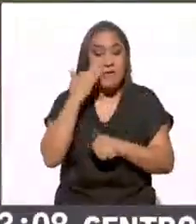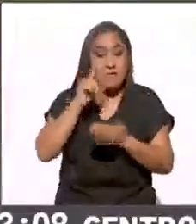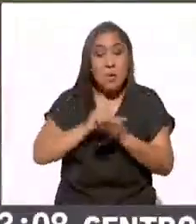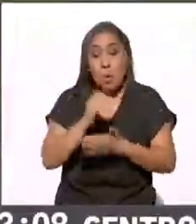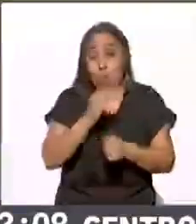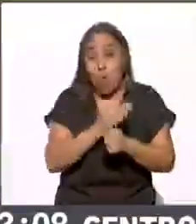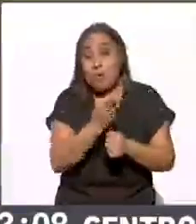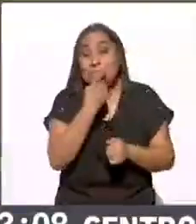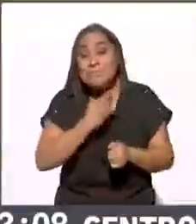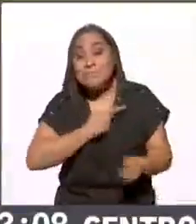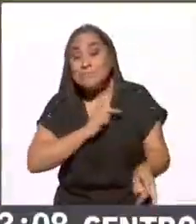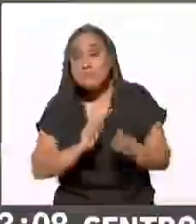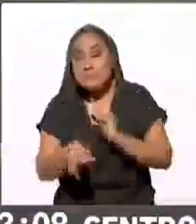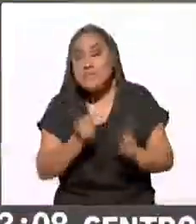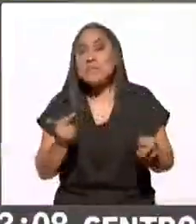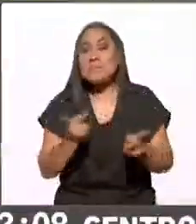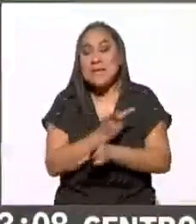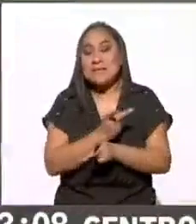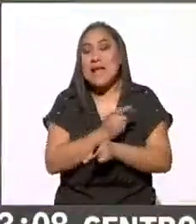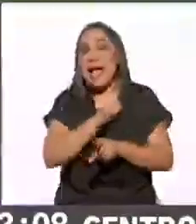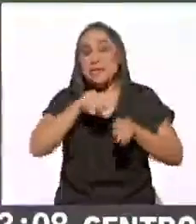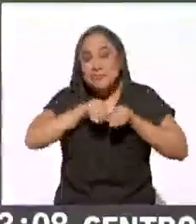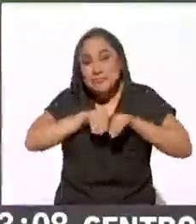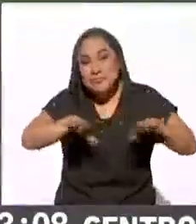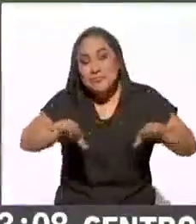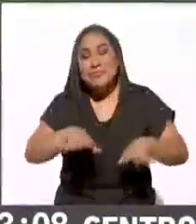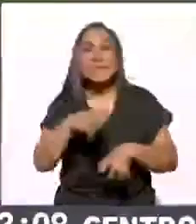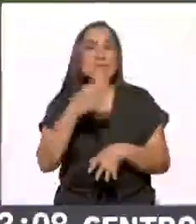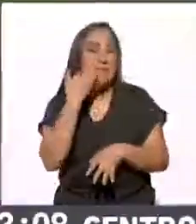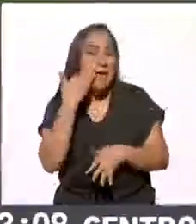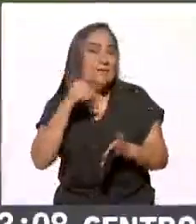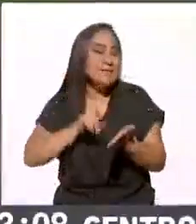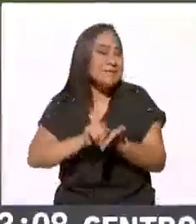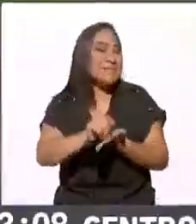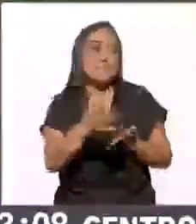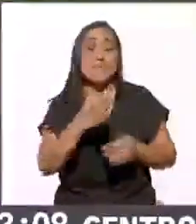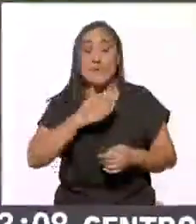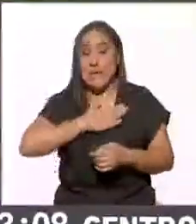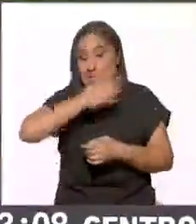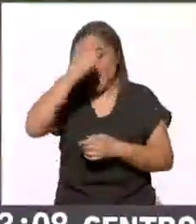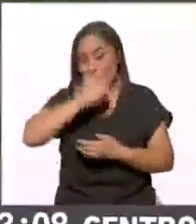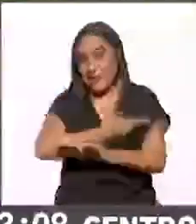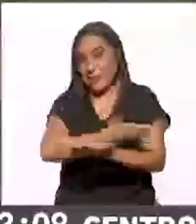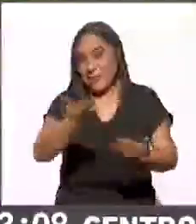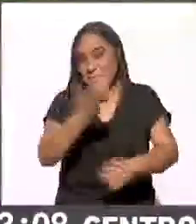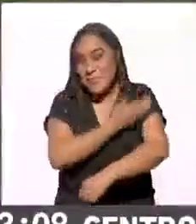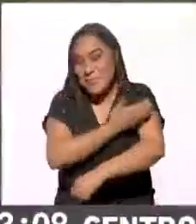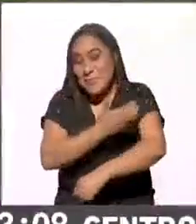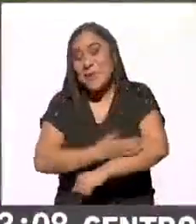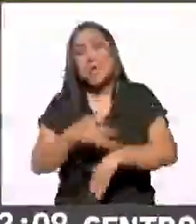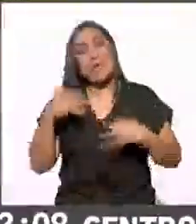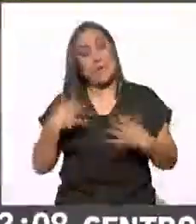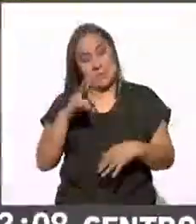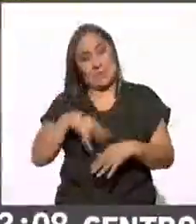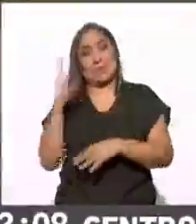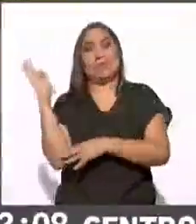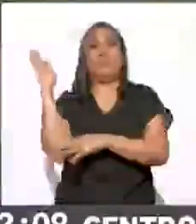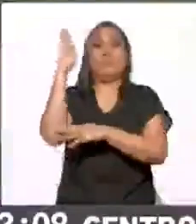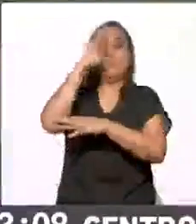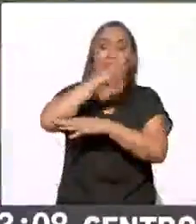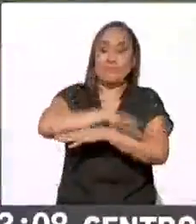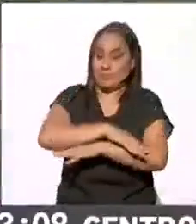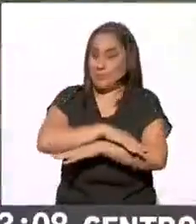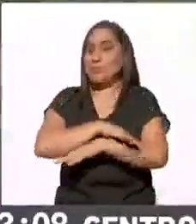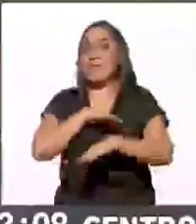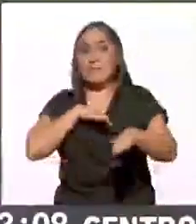últimos detalles de lo que está ocurriendo en el mundo virtual. Buenas noches. Buenas noches, compañeros. Una larga jornada electoral y una